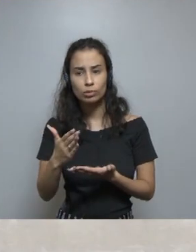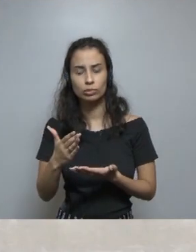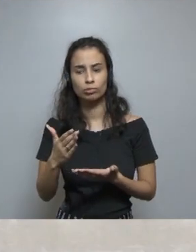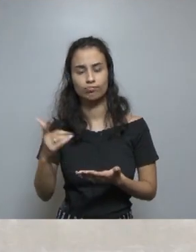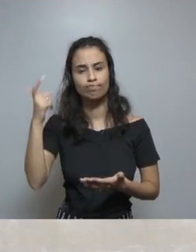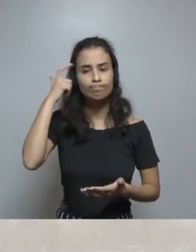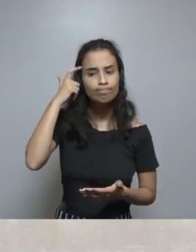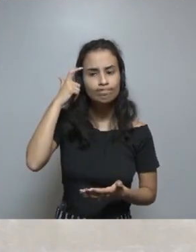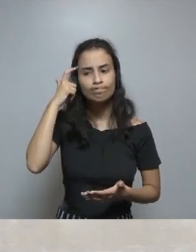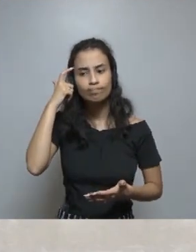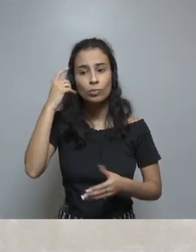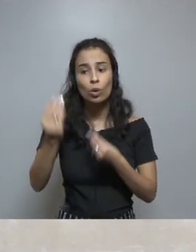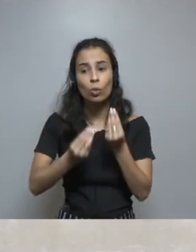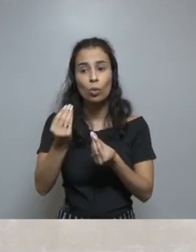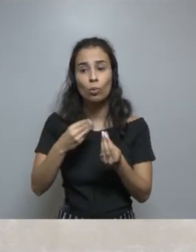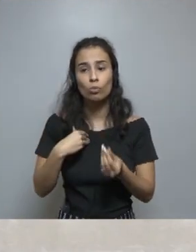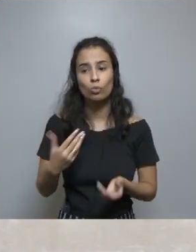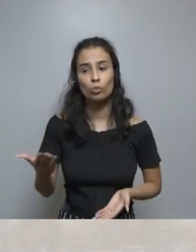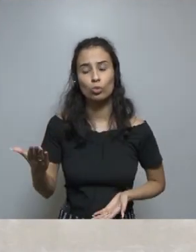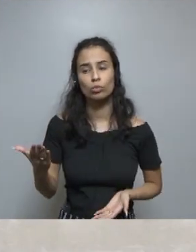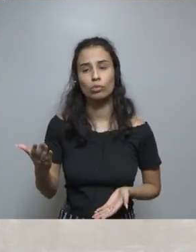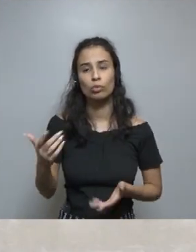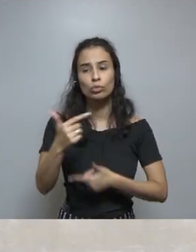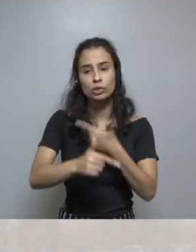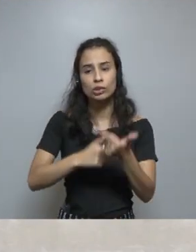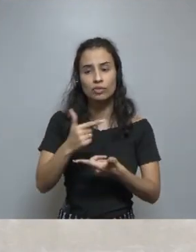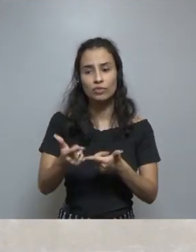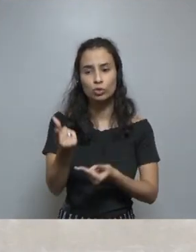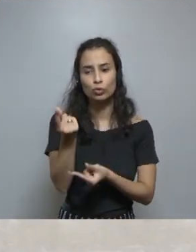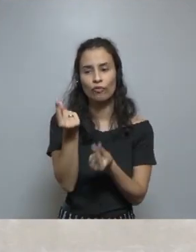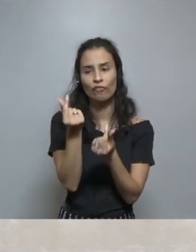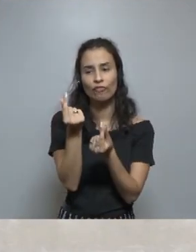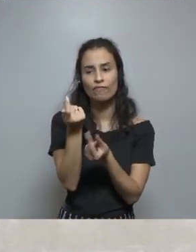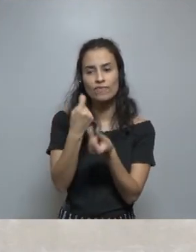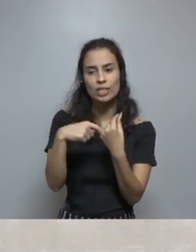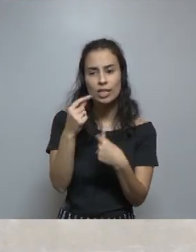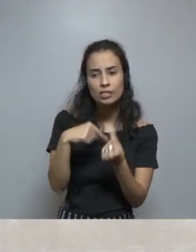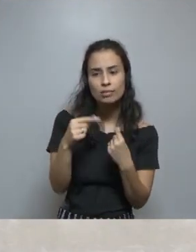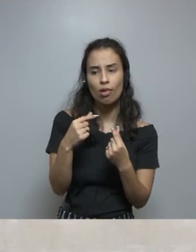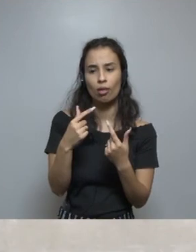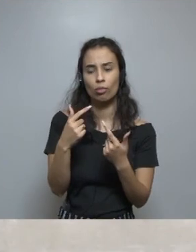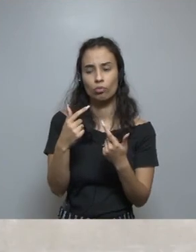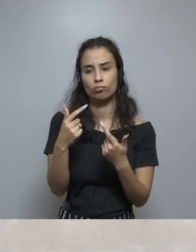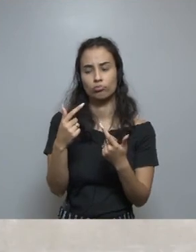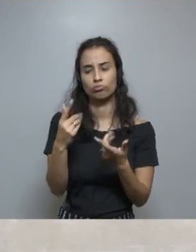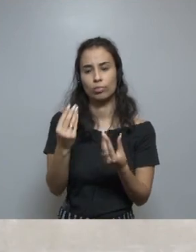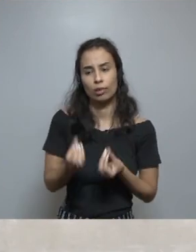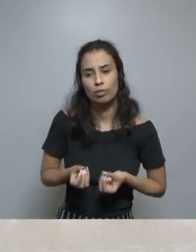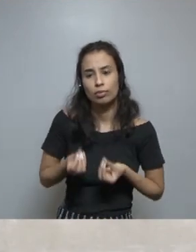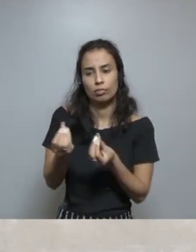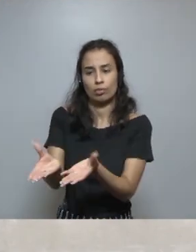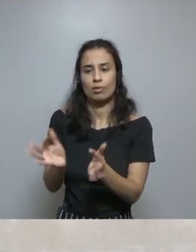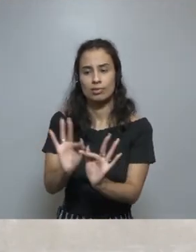dedicamos a pensar sobre cuál sería el servicio financiero que realmente